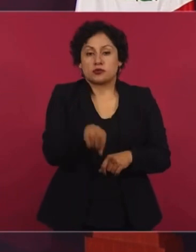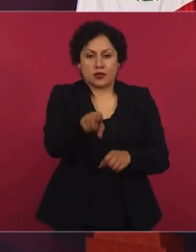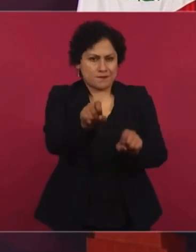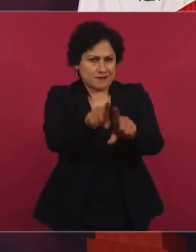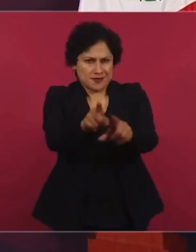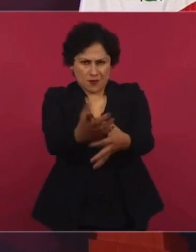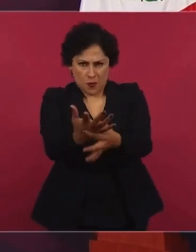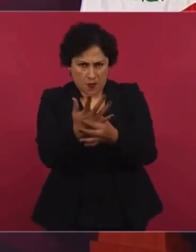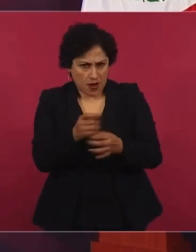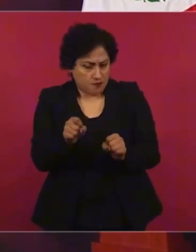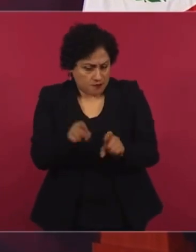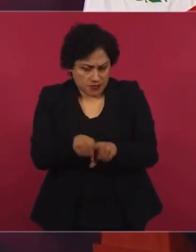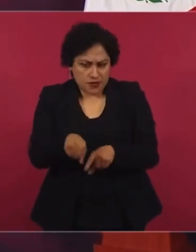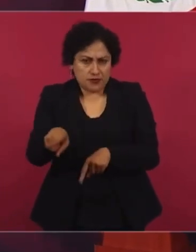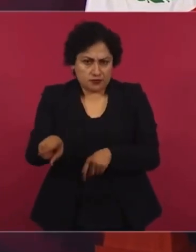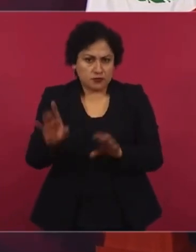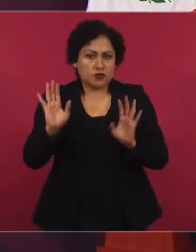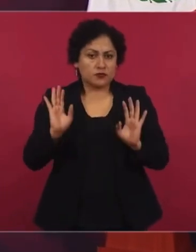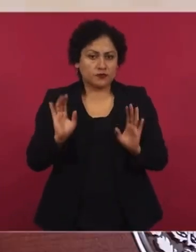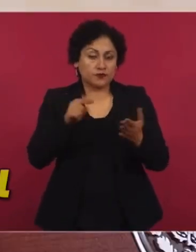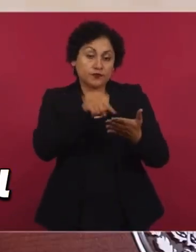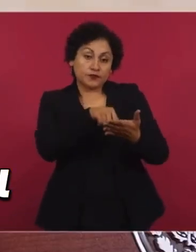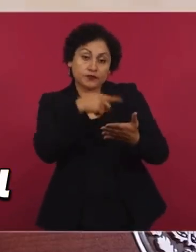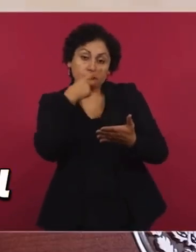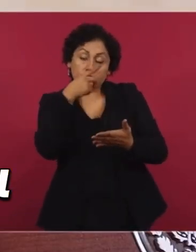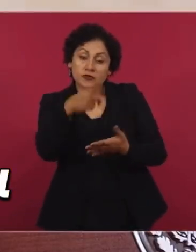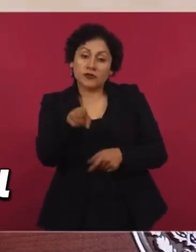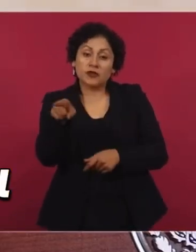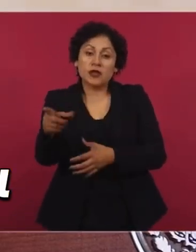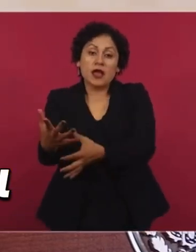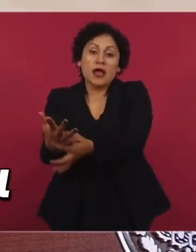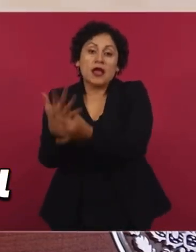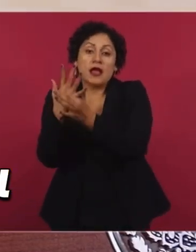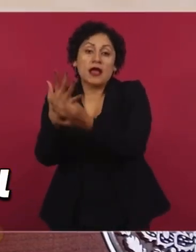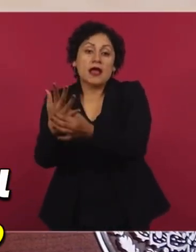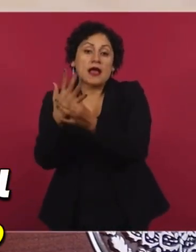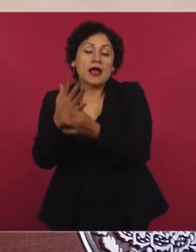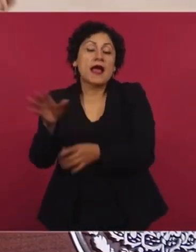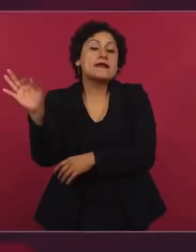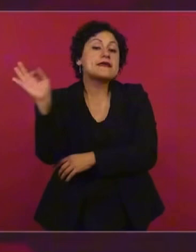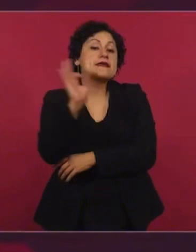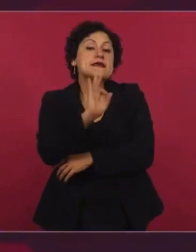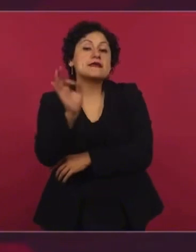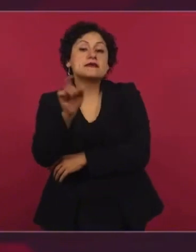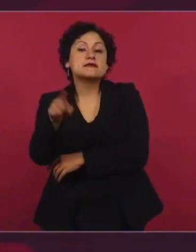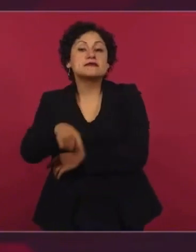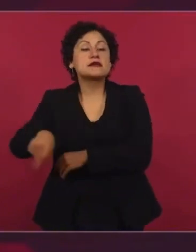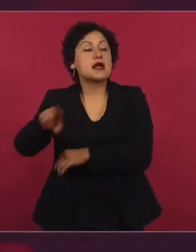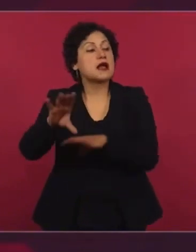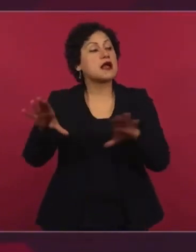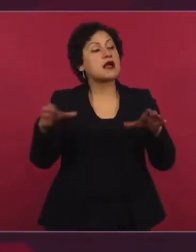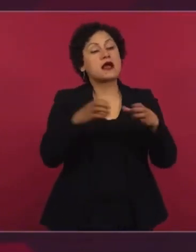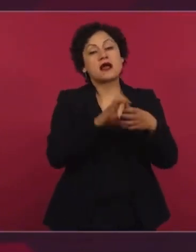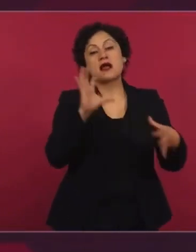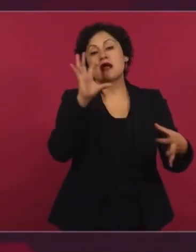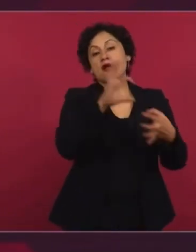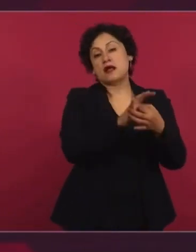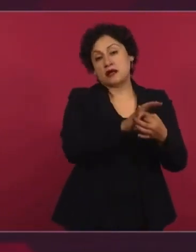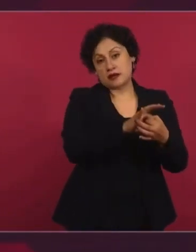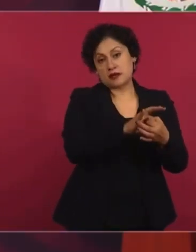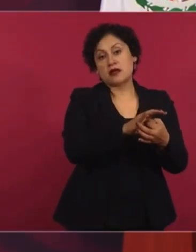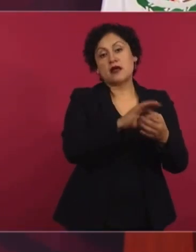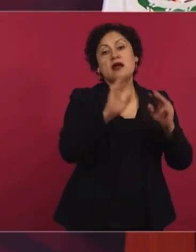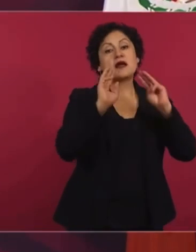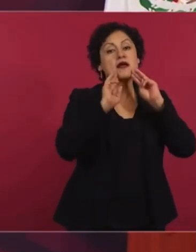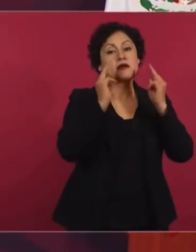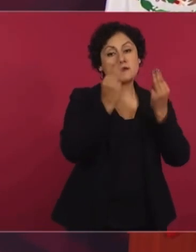por supuesta vinculación con el crimen organizado, pero no en la desaparición de